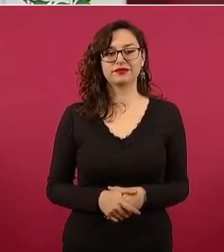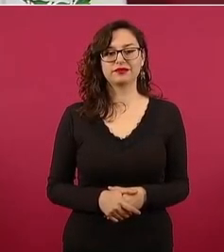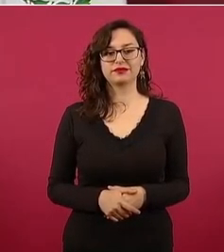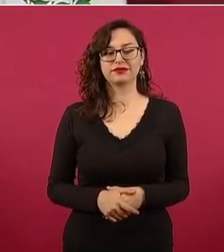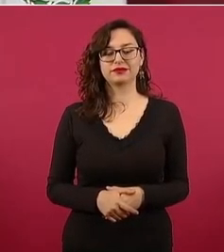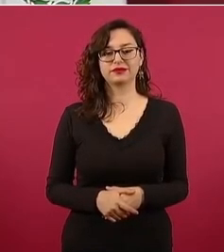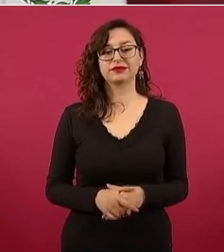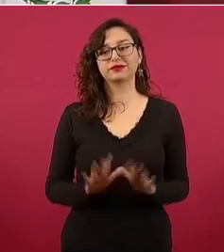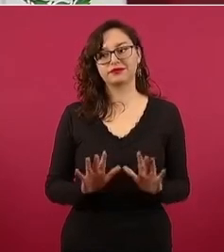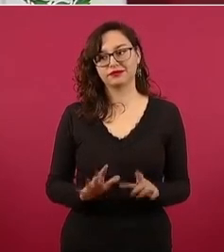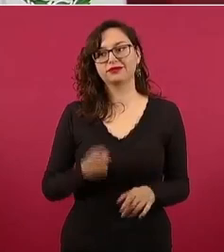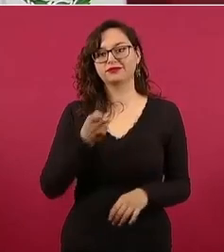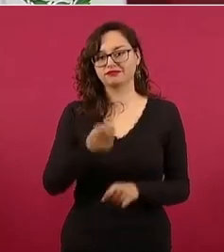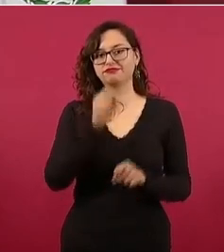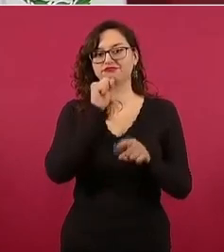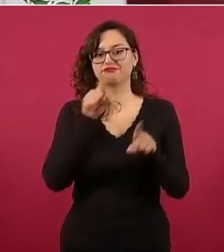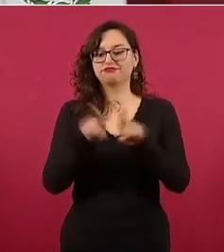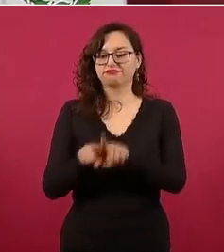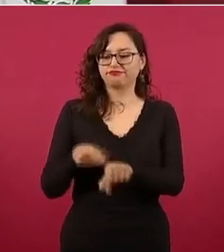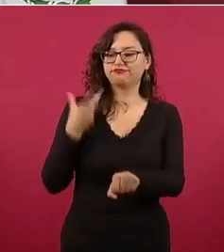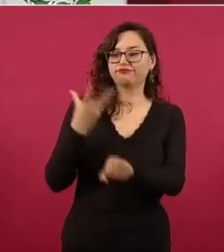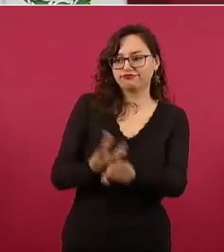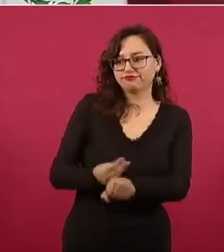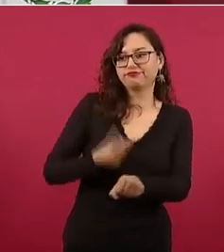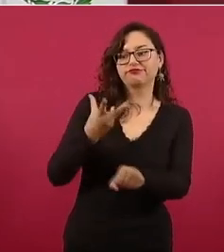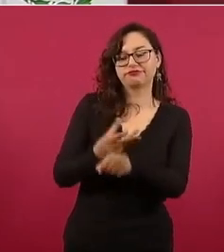pero bueno a tu pregunta